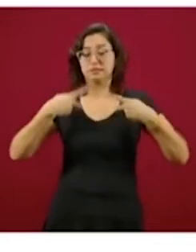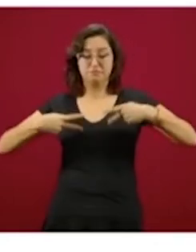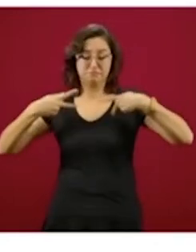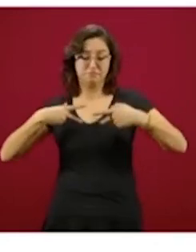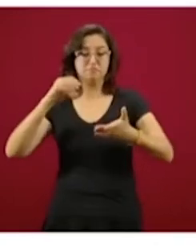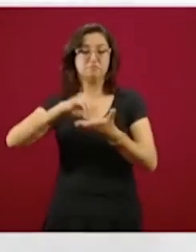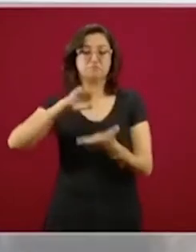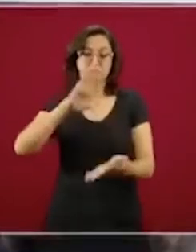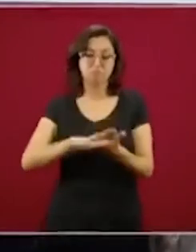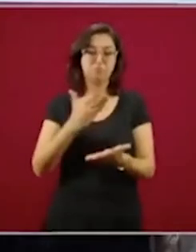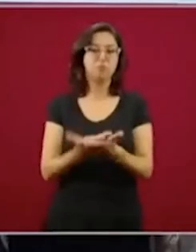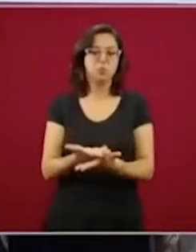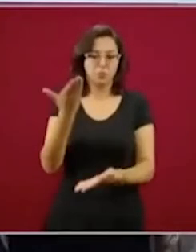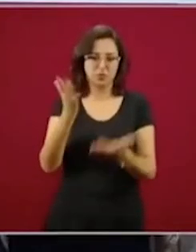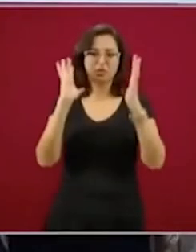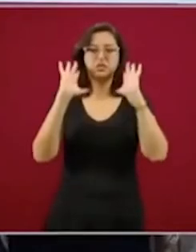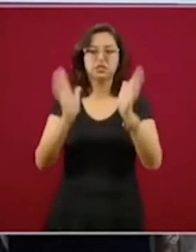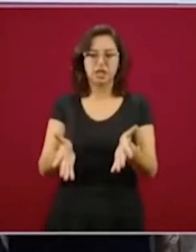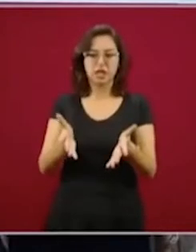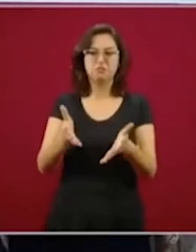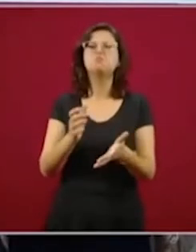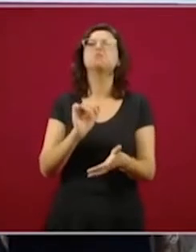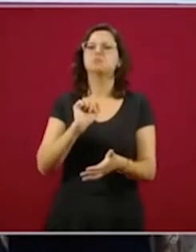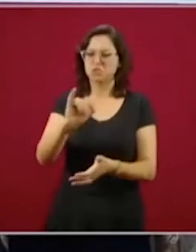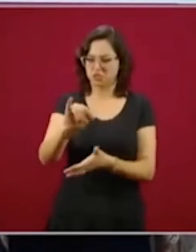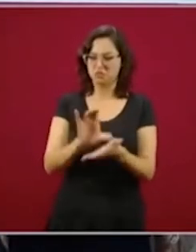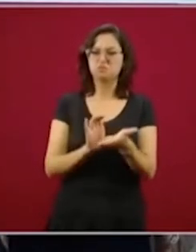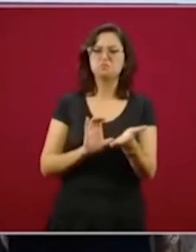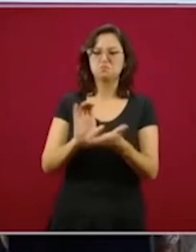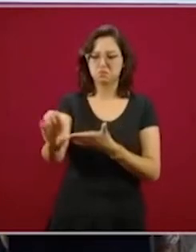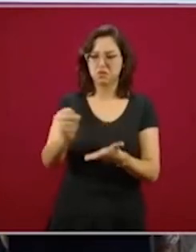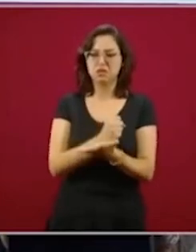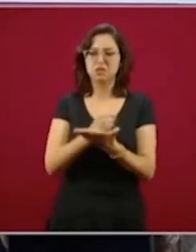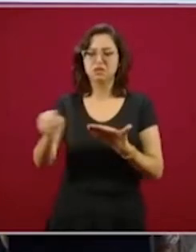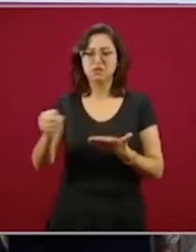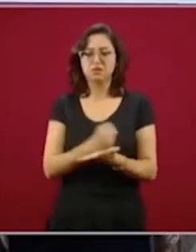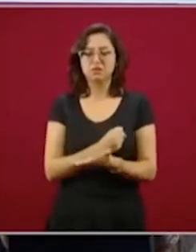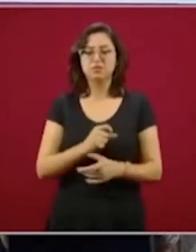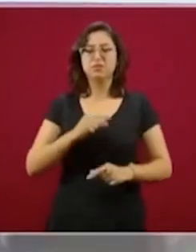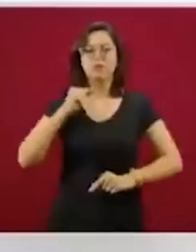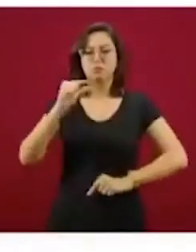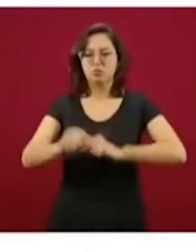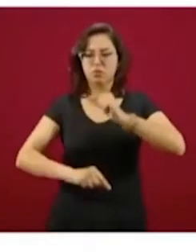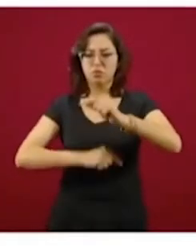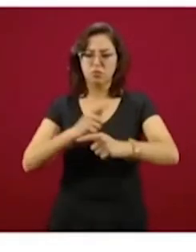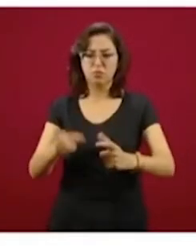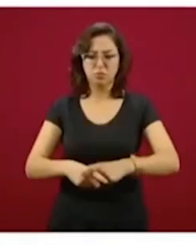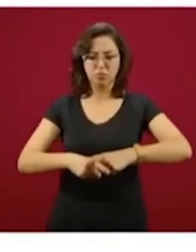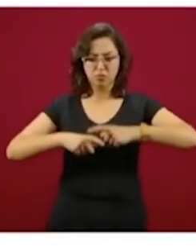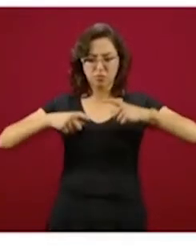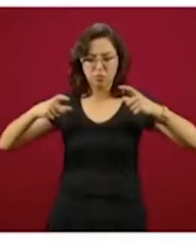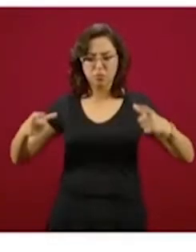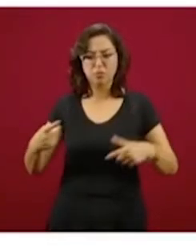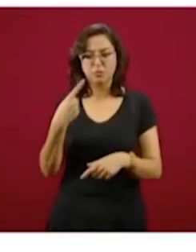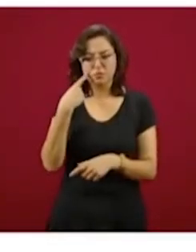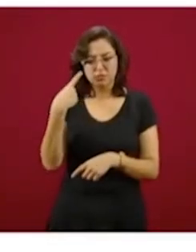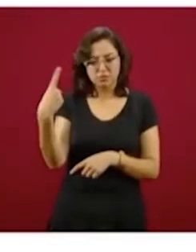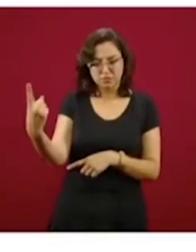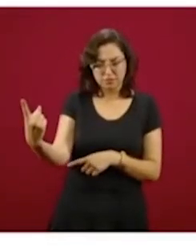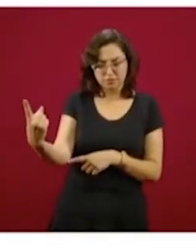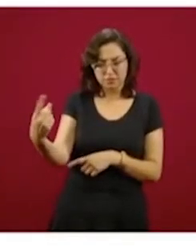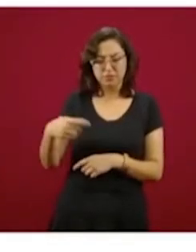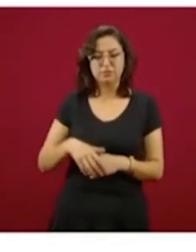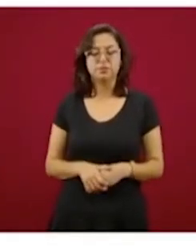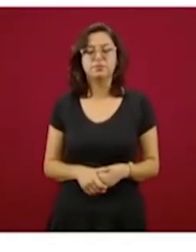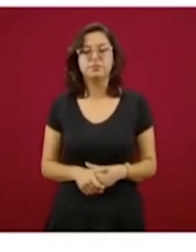el crédito validado. Esta es un poco la evolución. ¿Qué es lo que hemos notado? Y por eso hoy quiero hacerlo